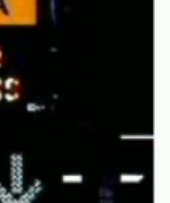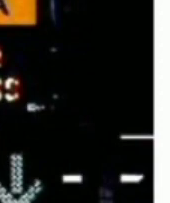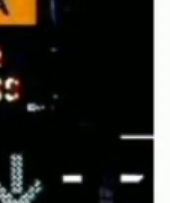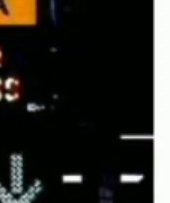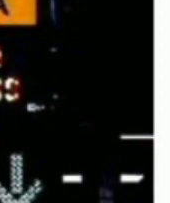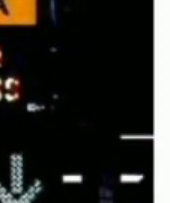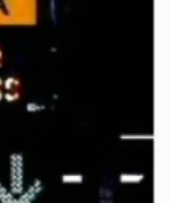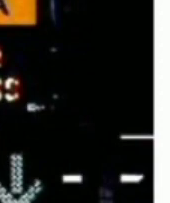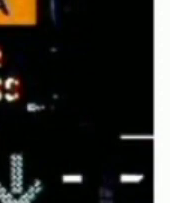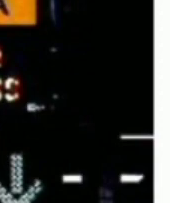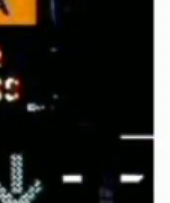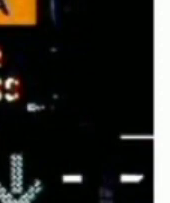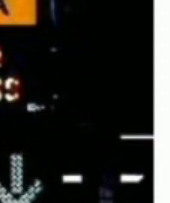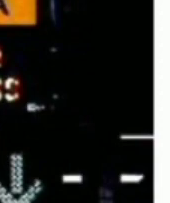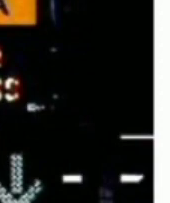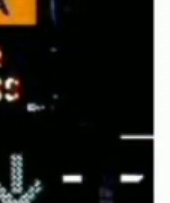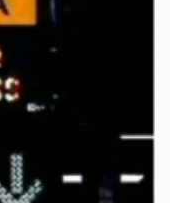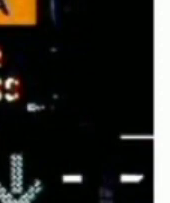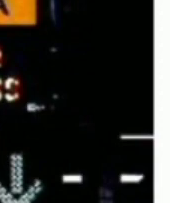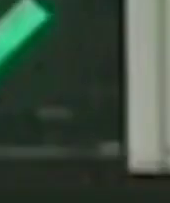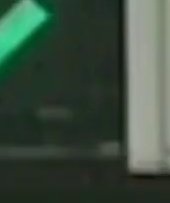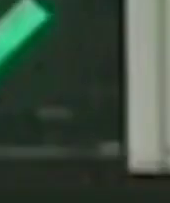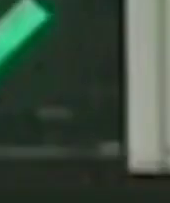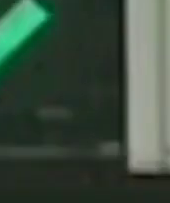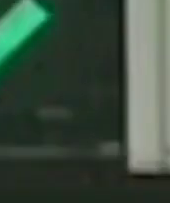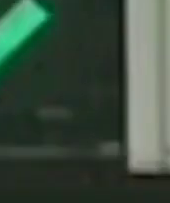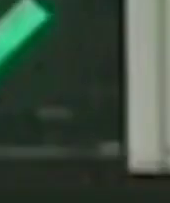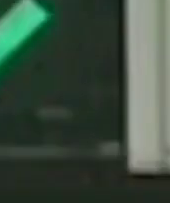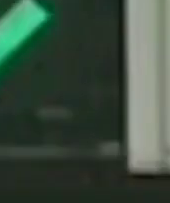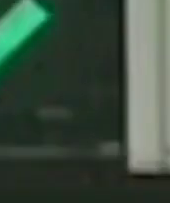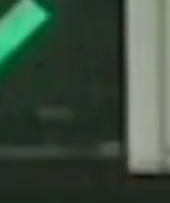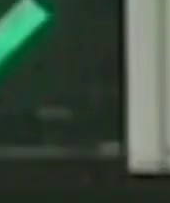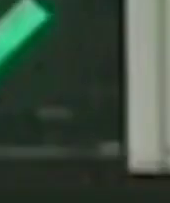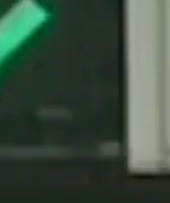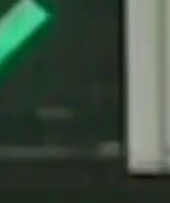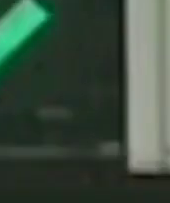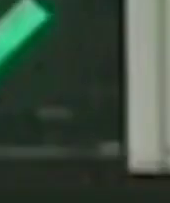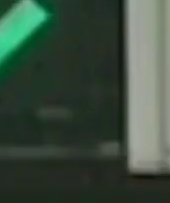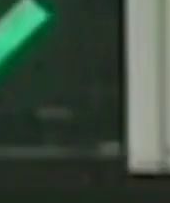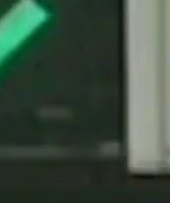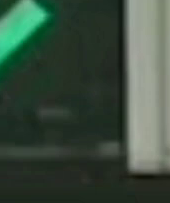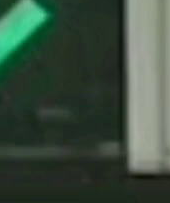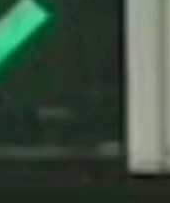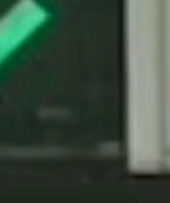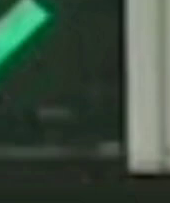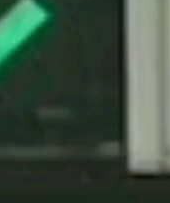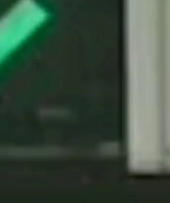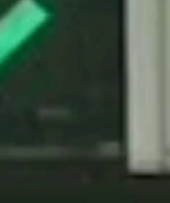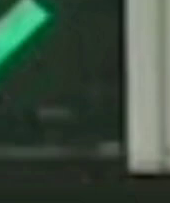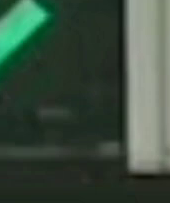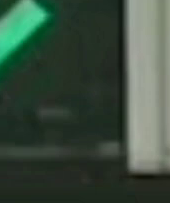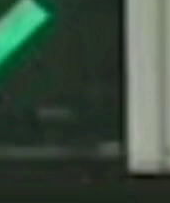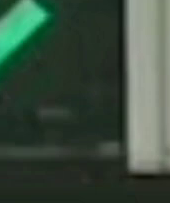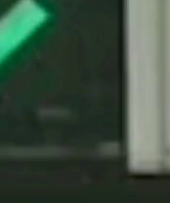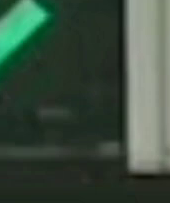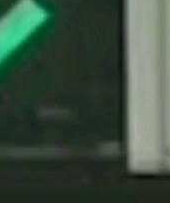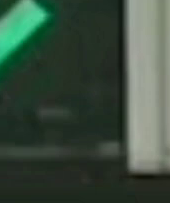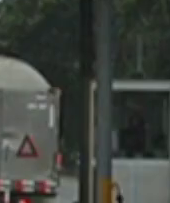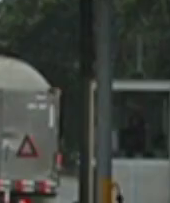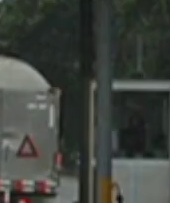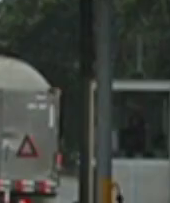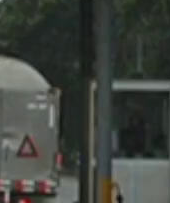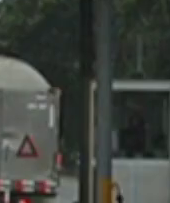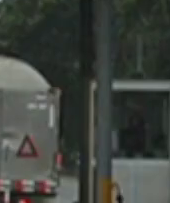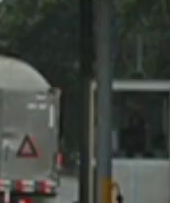el doble con Quick Pass. Muchos conductores prefieren optar por una opción más rápida y tecnológica con un Quick Pass, el cual es un dispositivo que se